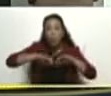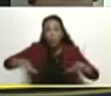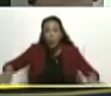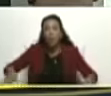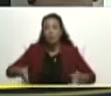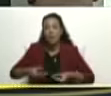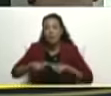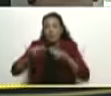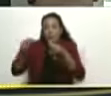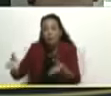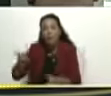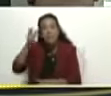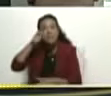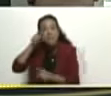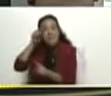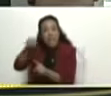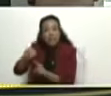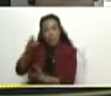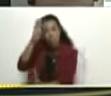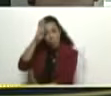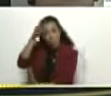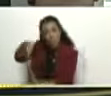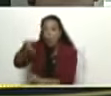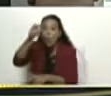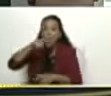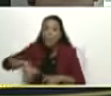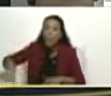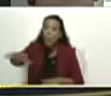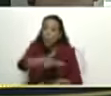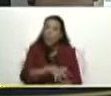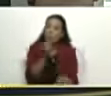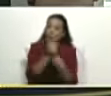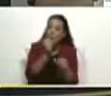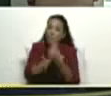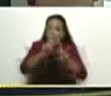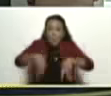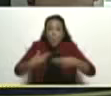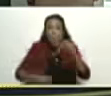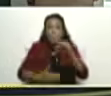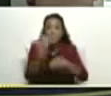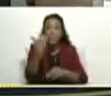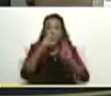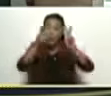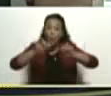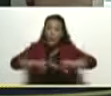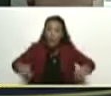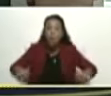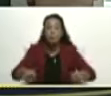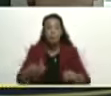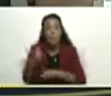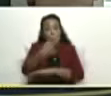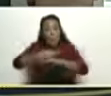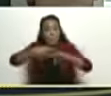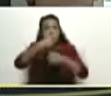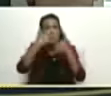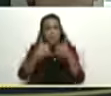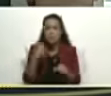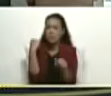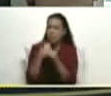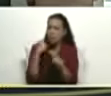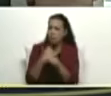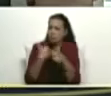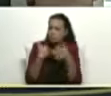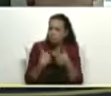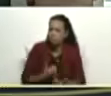de los planes, de los nuevos métodos, de gobierno, de trabajo,